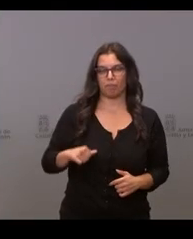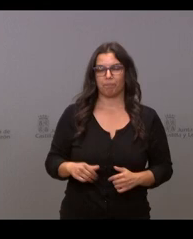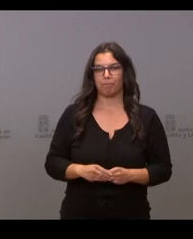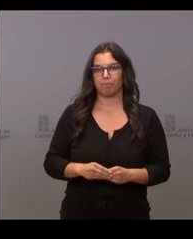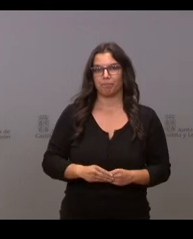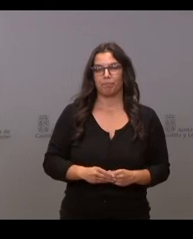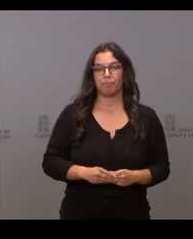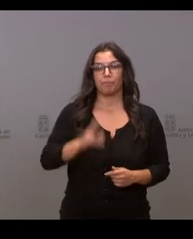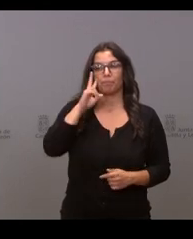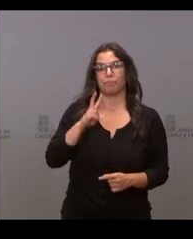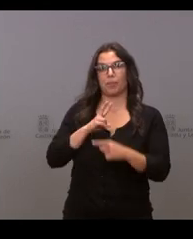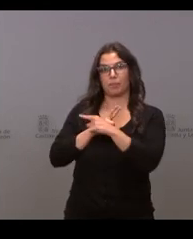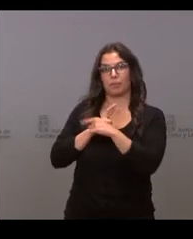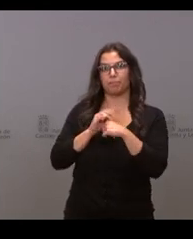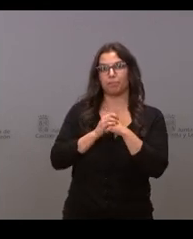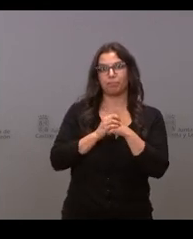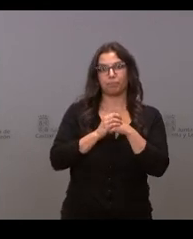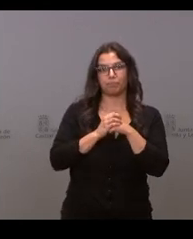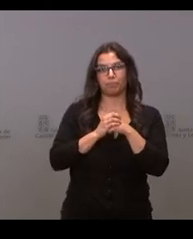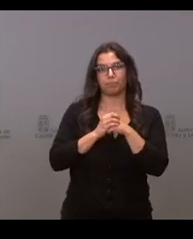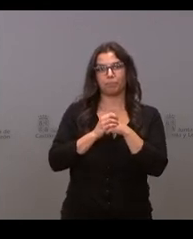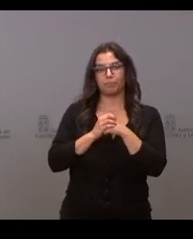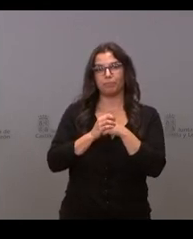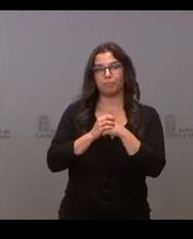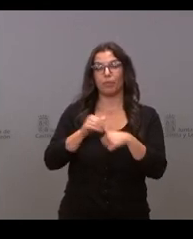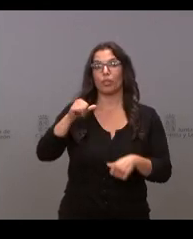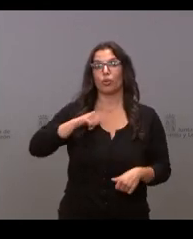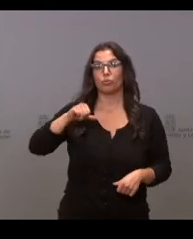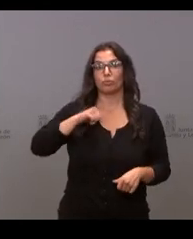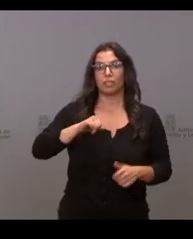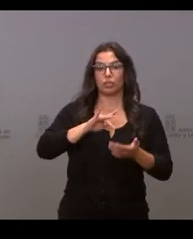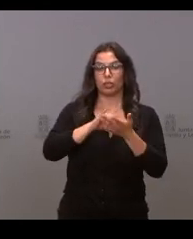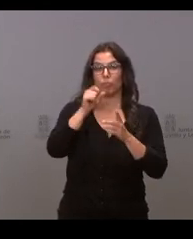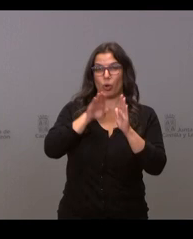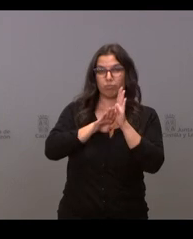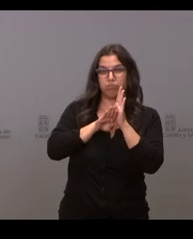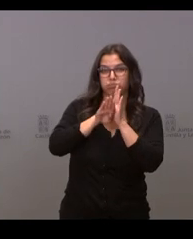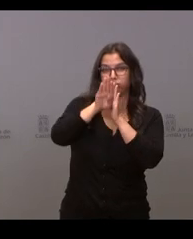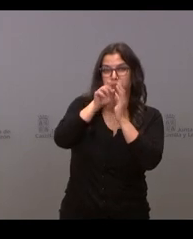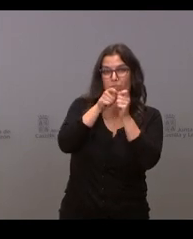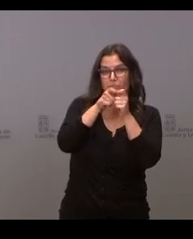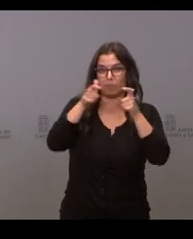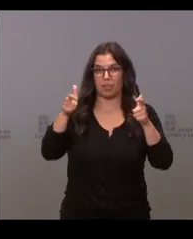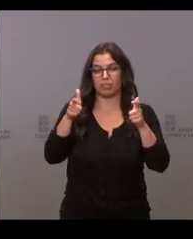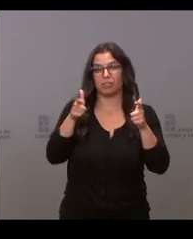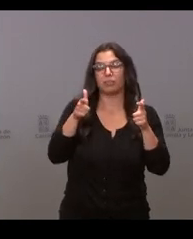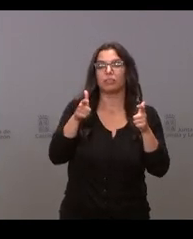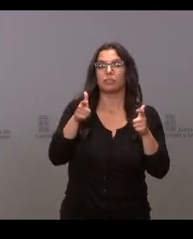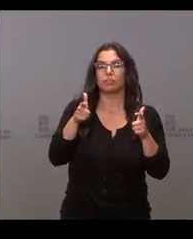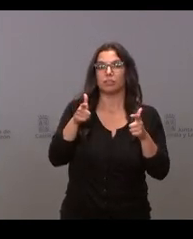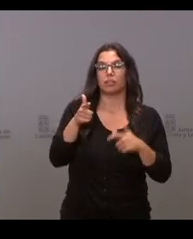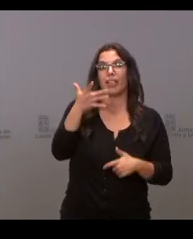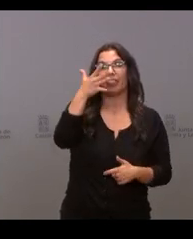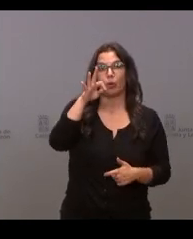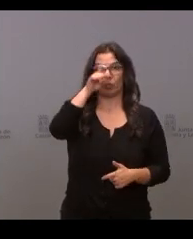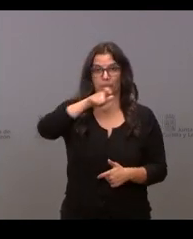día de hoy, como ven ustedes, en nuestros hospitales se ha producido un repunte de pacientes hospitalizados, llegamos a tener 50